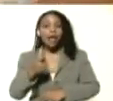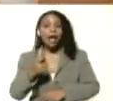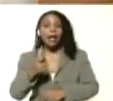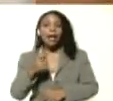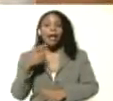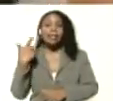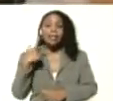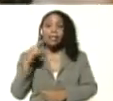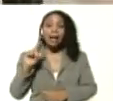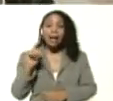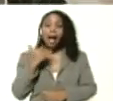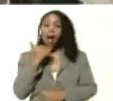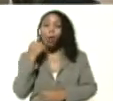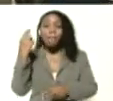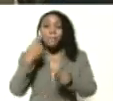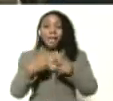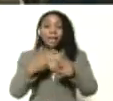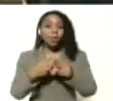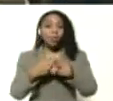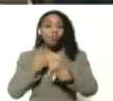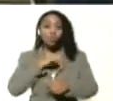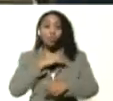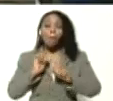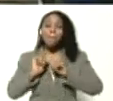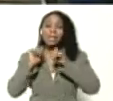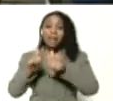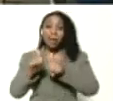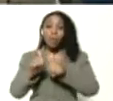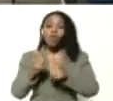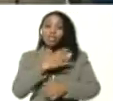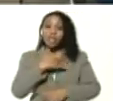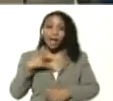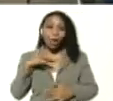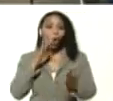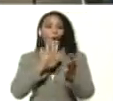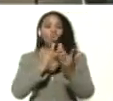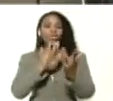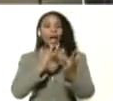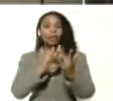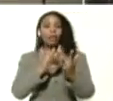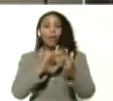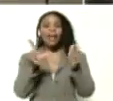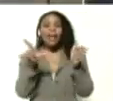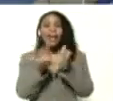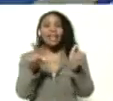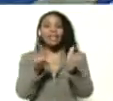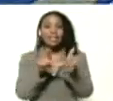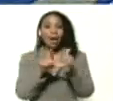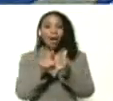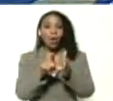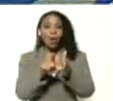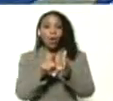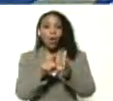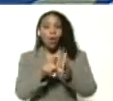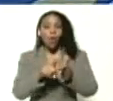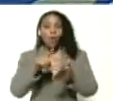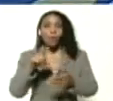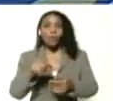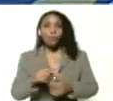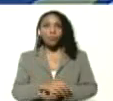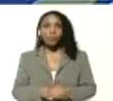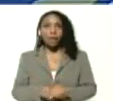riesgo. Hemos empezado y quiero hacer un pase en el Liceo Fermín Toro.